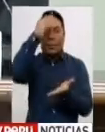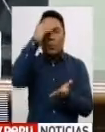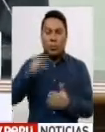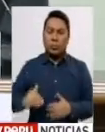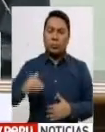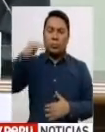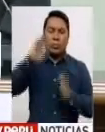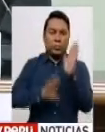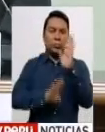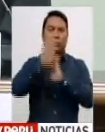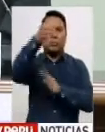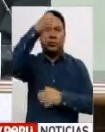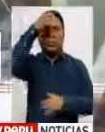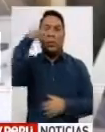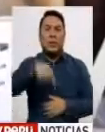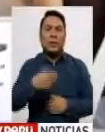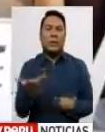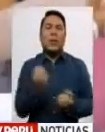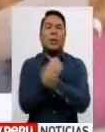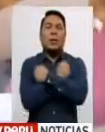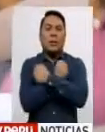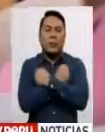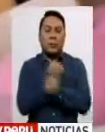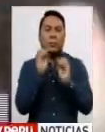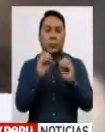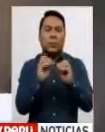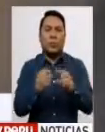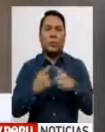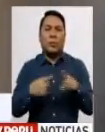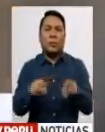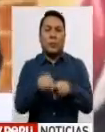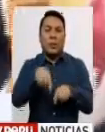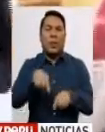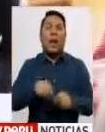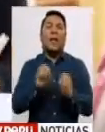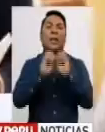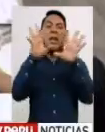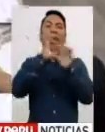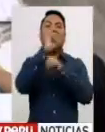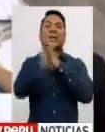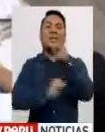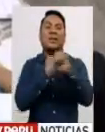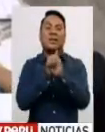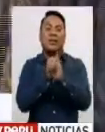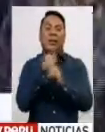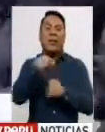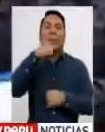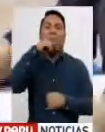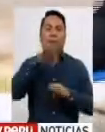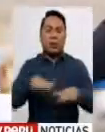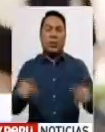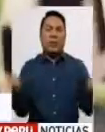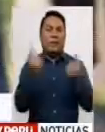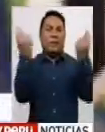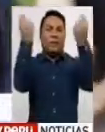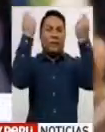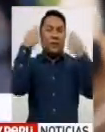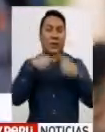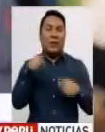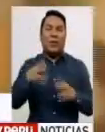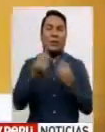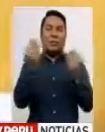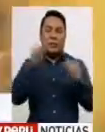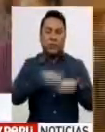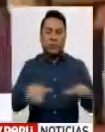fondo, ser educados con amor. En el Día Internacional de la Niña, cientos de niñas, niños y adolescentes se lanzaron a la